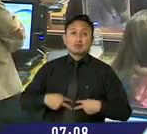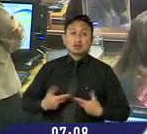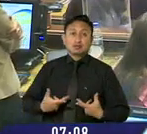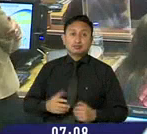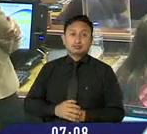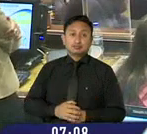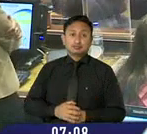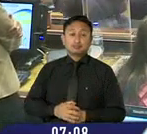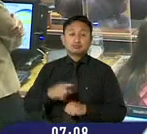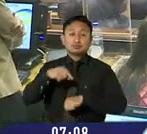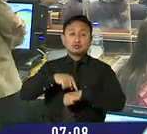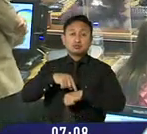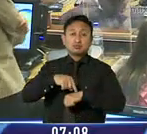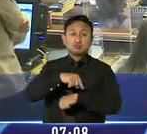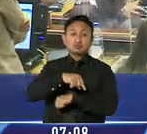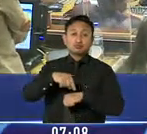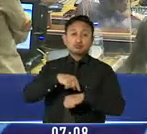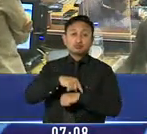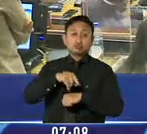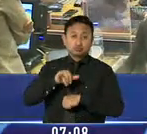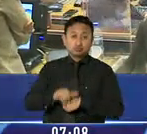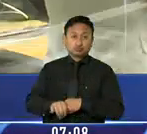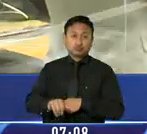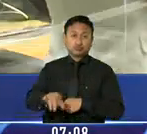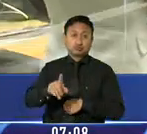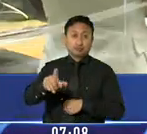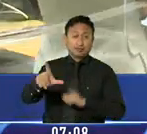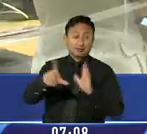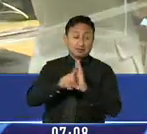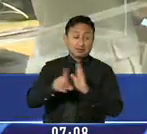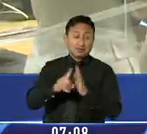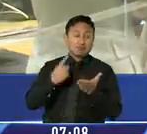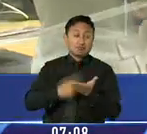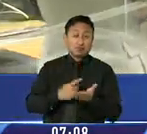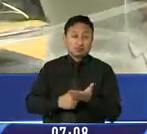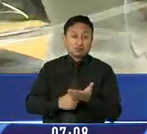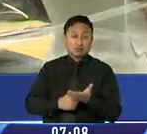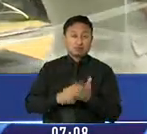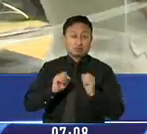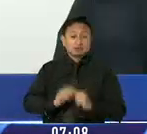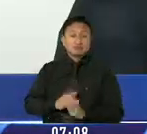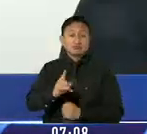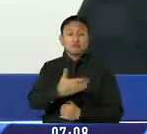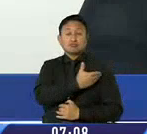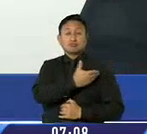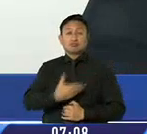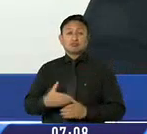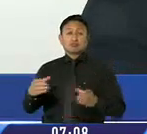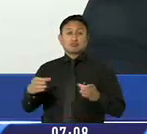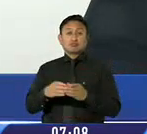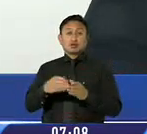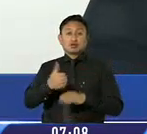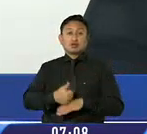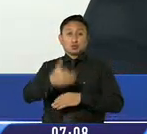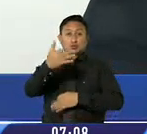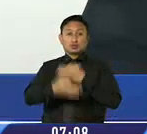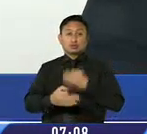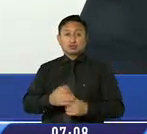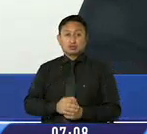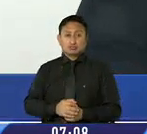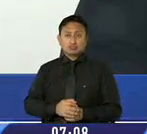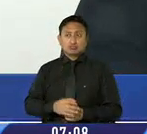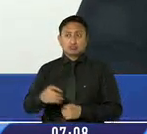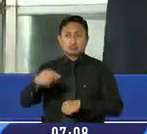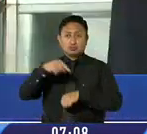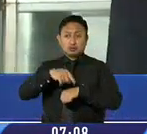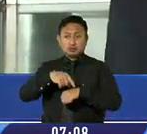corre y el debate sobre esta ley será intenso. A pesar de esto, el presidente de la Comisión de Justicia considera que sí